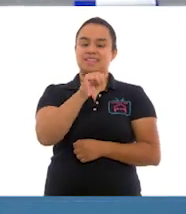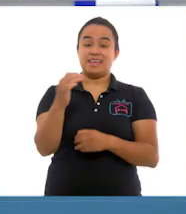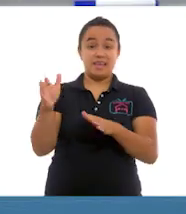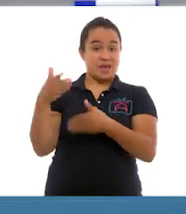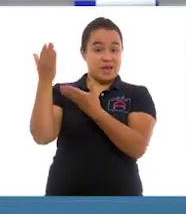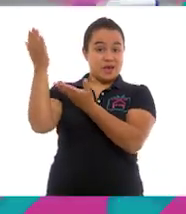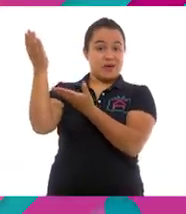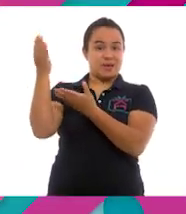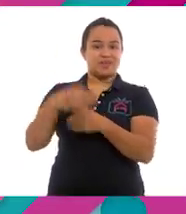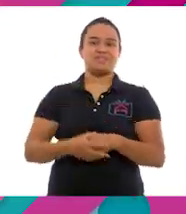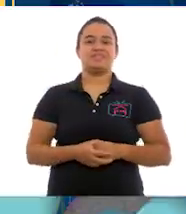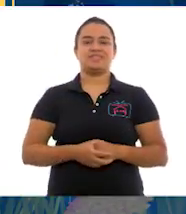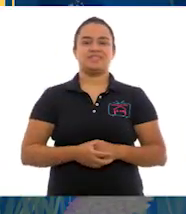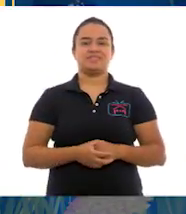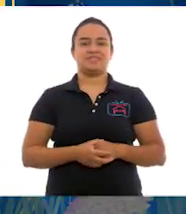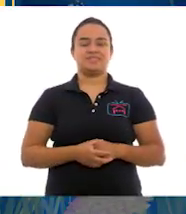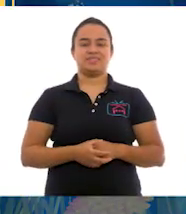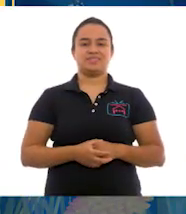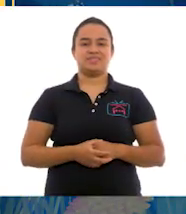¡Córrelo!